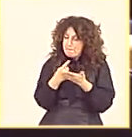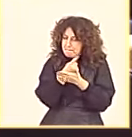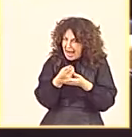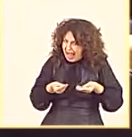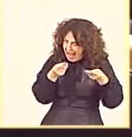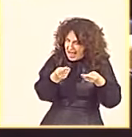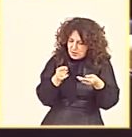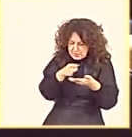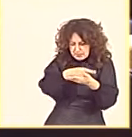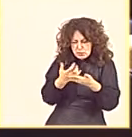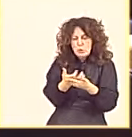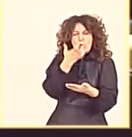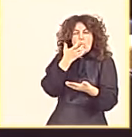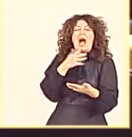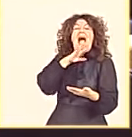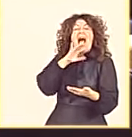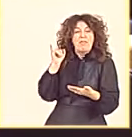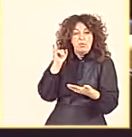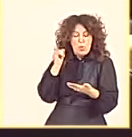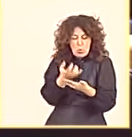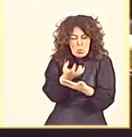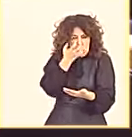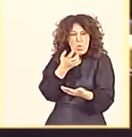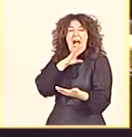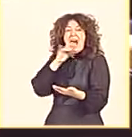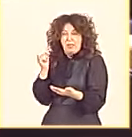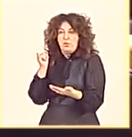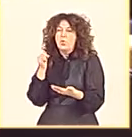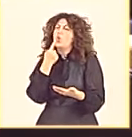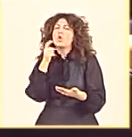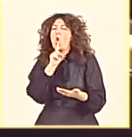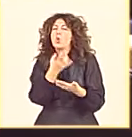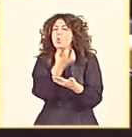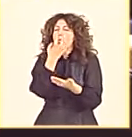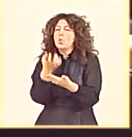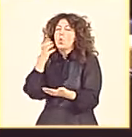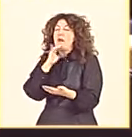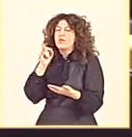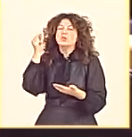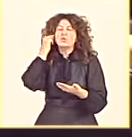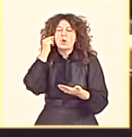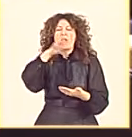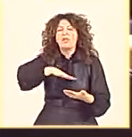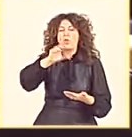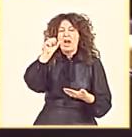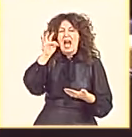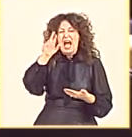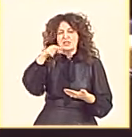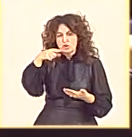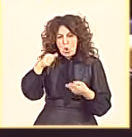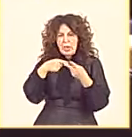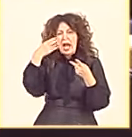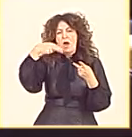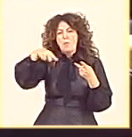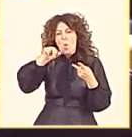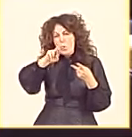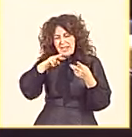y no en rojo una serie de localidades. Igual le suenan de algo, por haberlo escuchado por la tele. Astorga, Boñar, Sagún, la